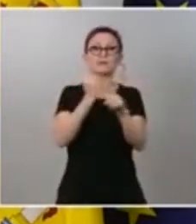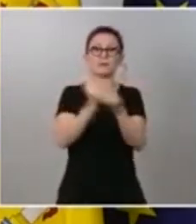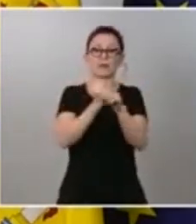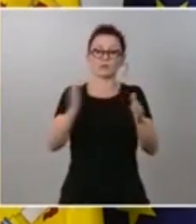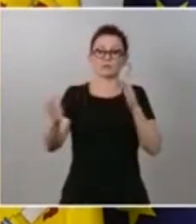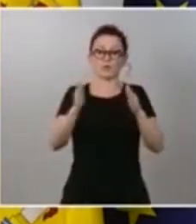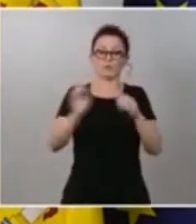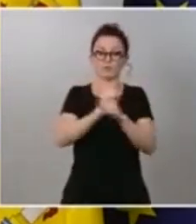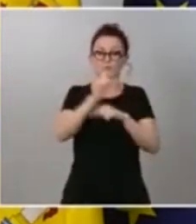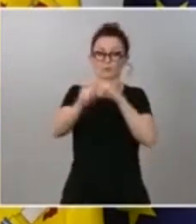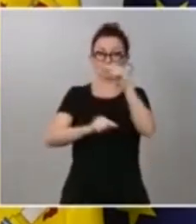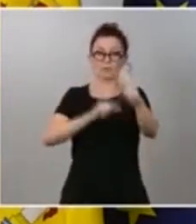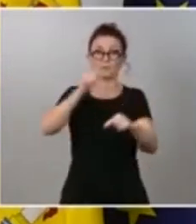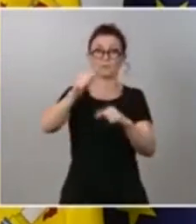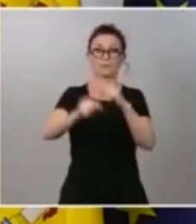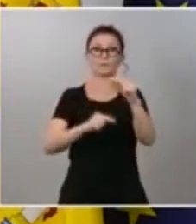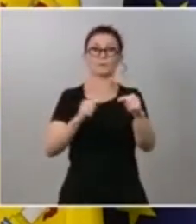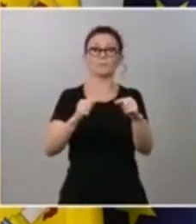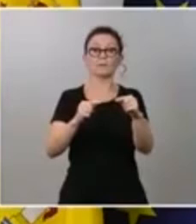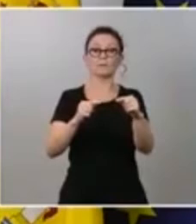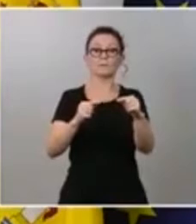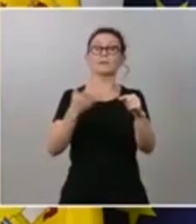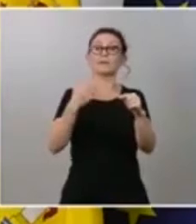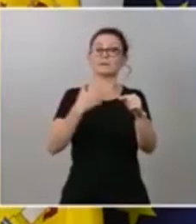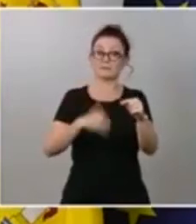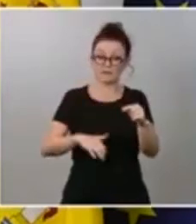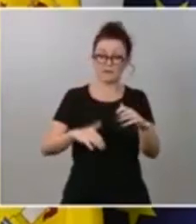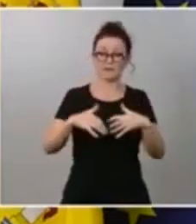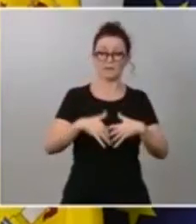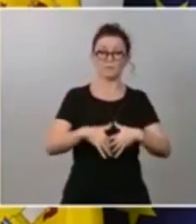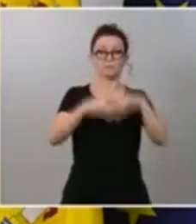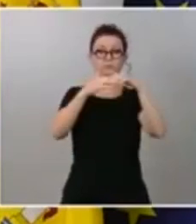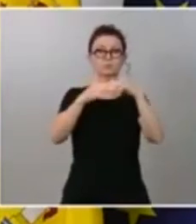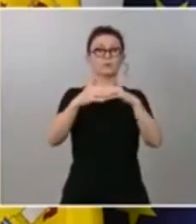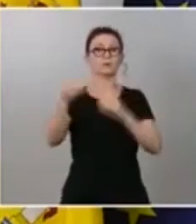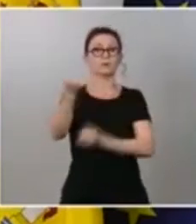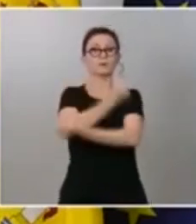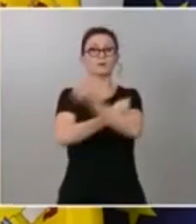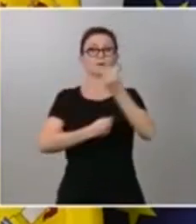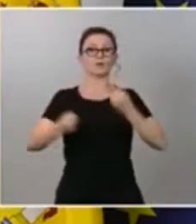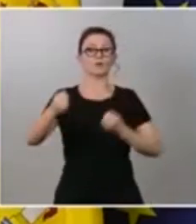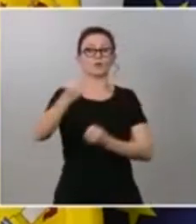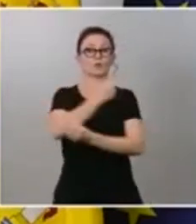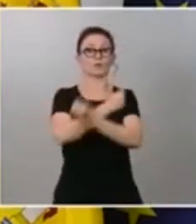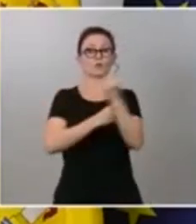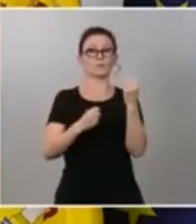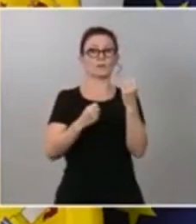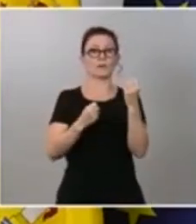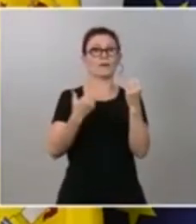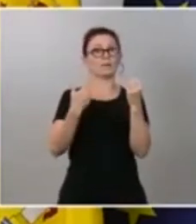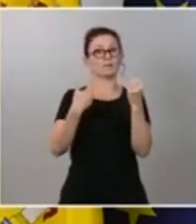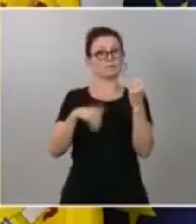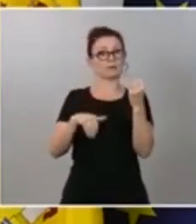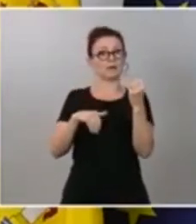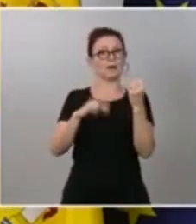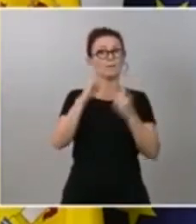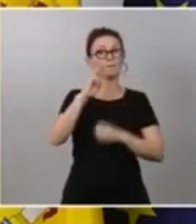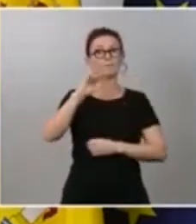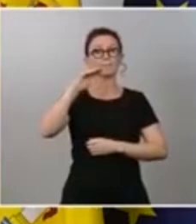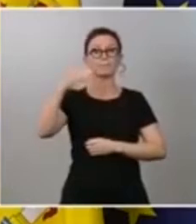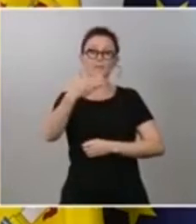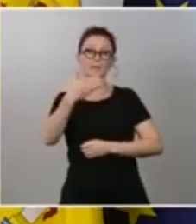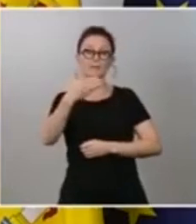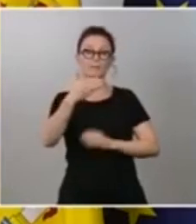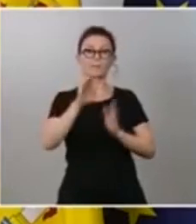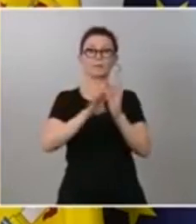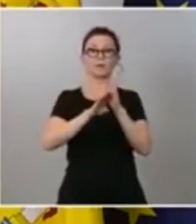cuando se consolide la recuperación económica cuando tengamos lógicamente unos niveles de PIB semejantes a los que teníamos antes de la